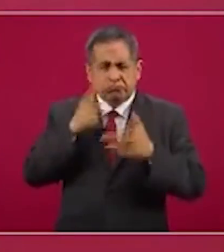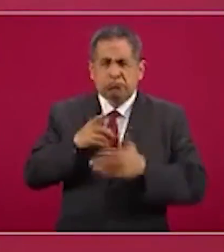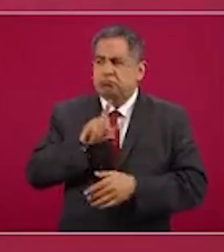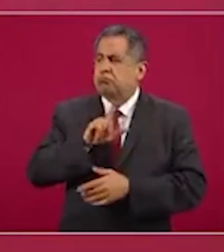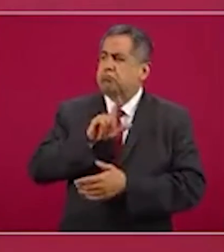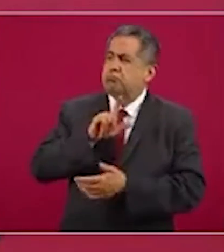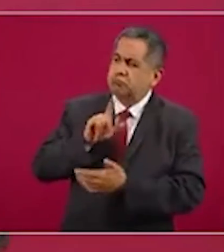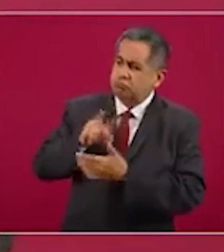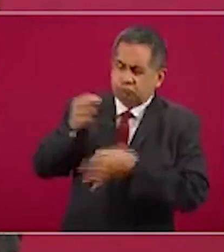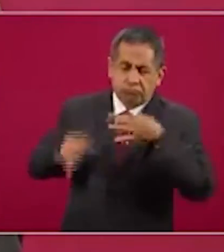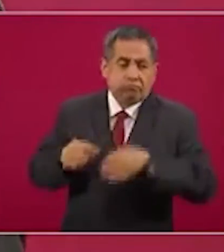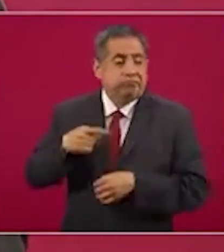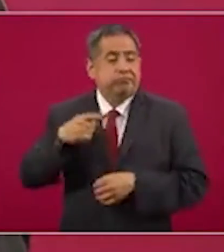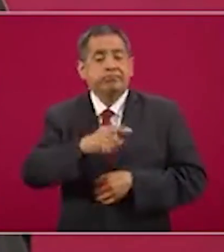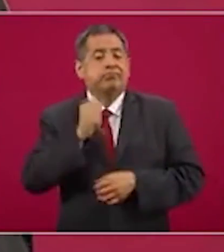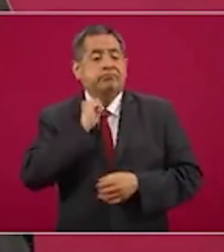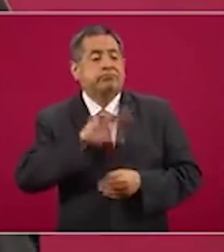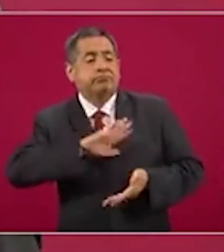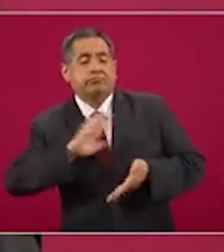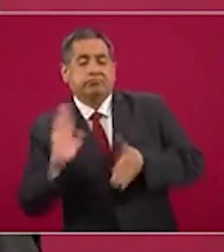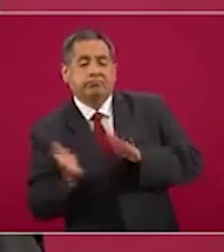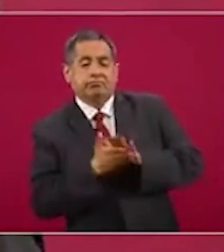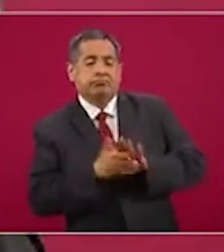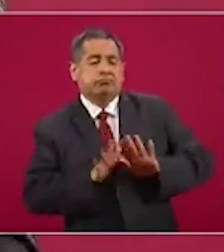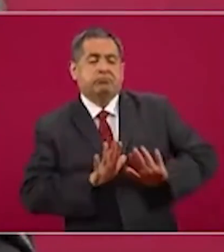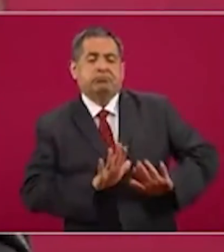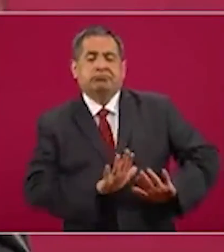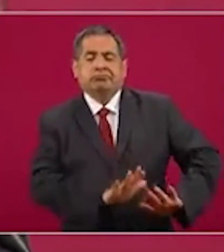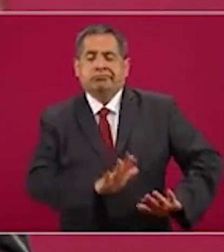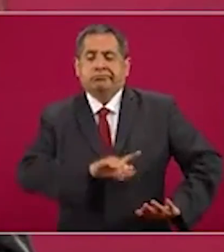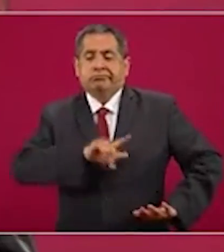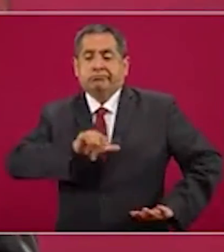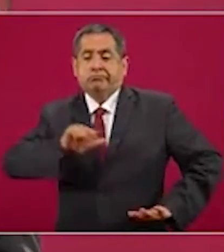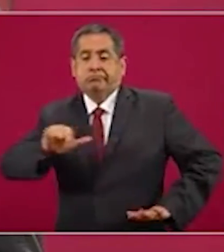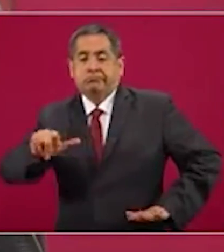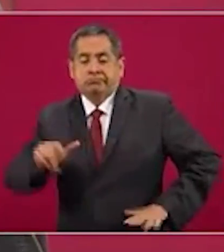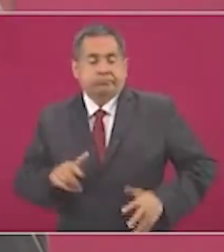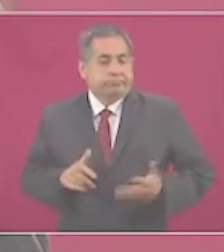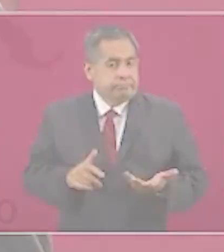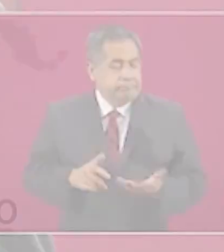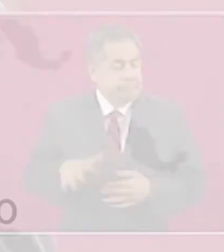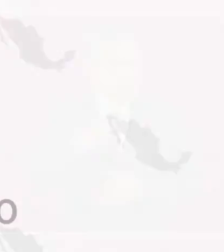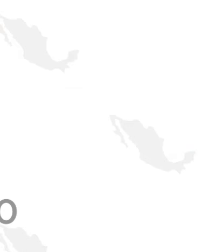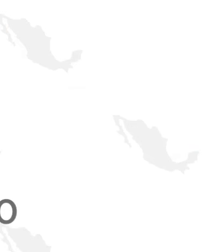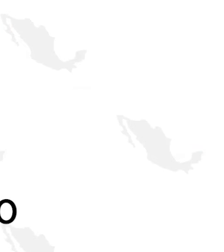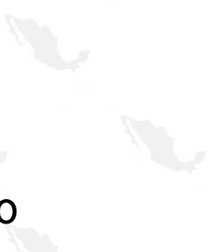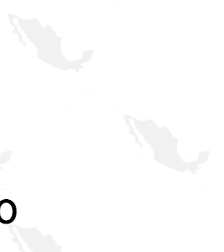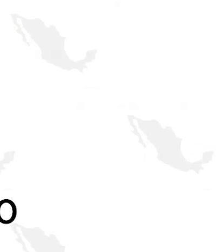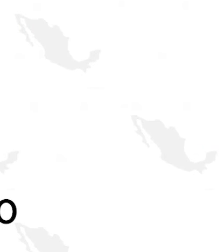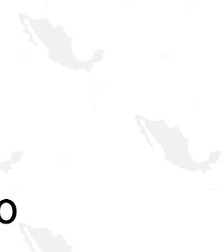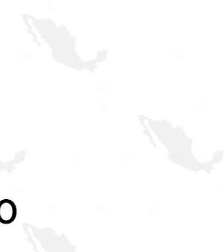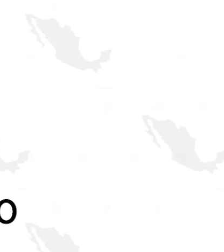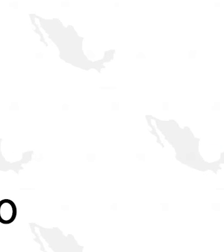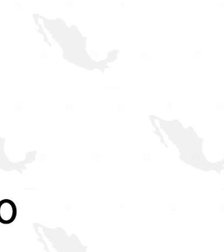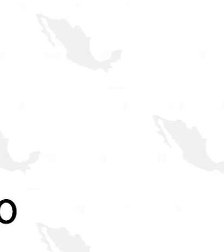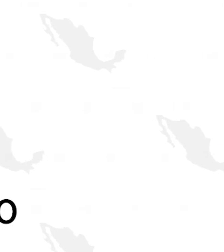tienen congelada. Es increíble. ¡Gracias! ¡Gracias!